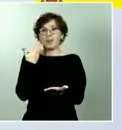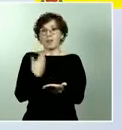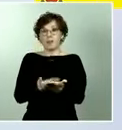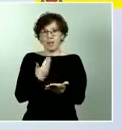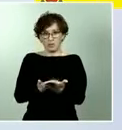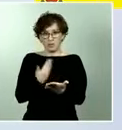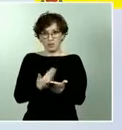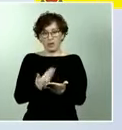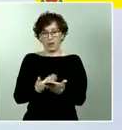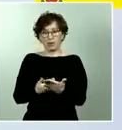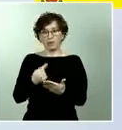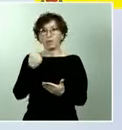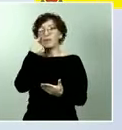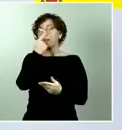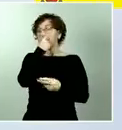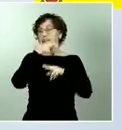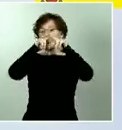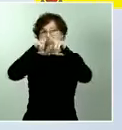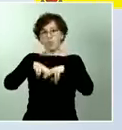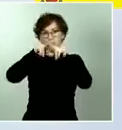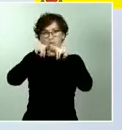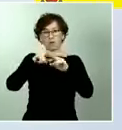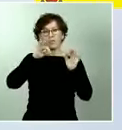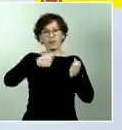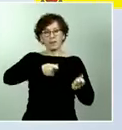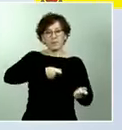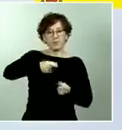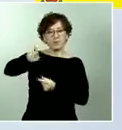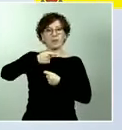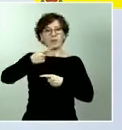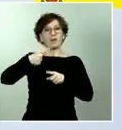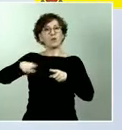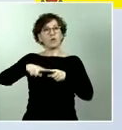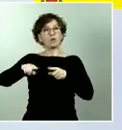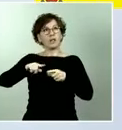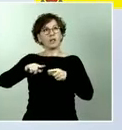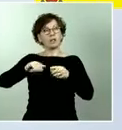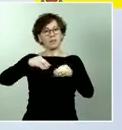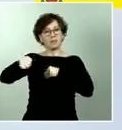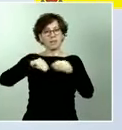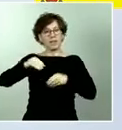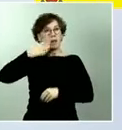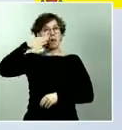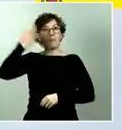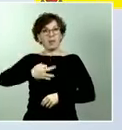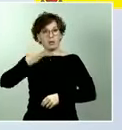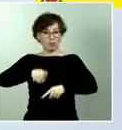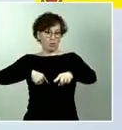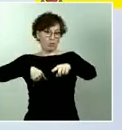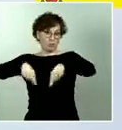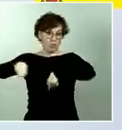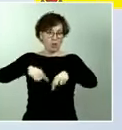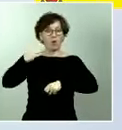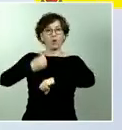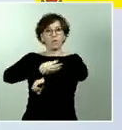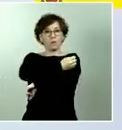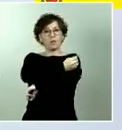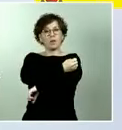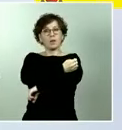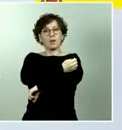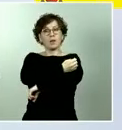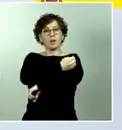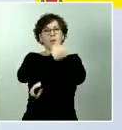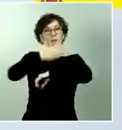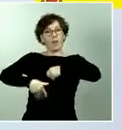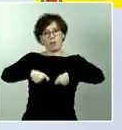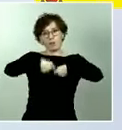transporte de mercancías peligrosas por carretera y por ferrocarril y extendido ya la previamente establecida para los tiempos